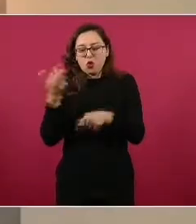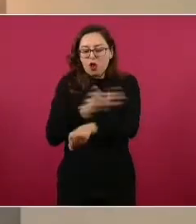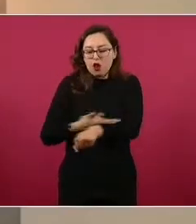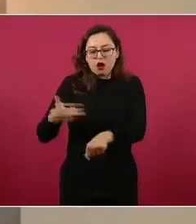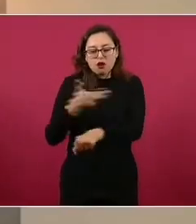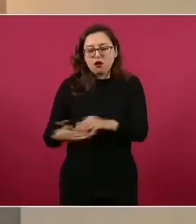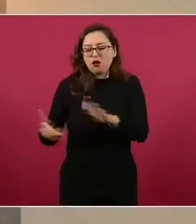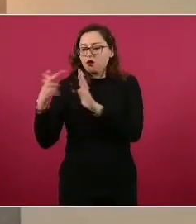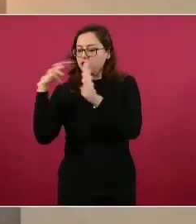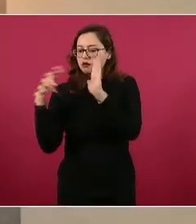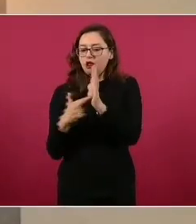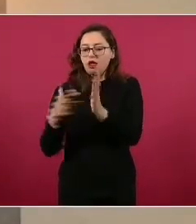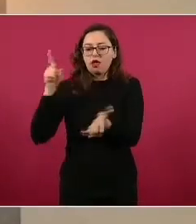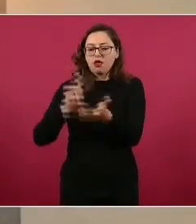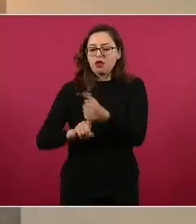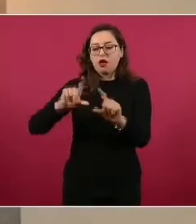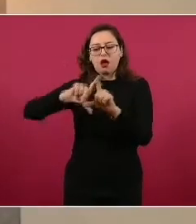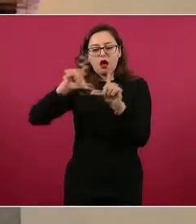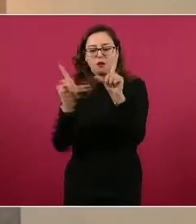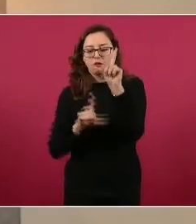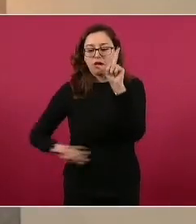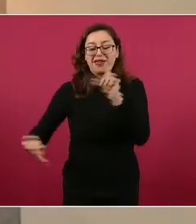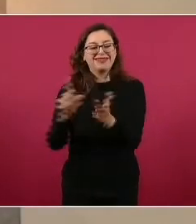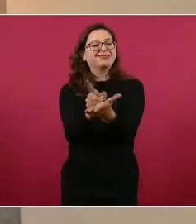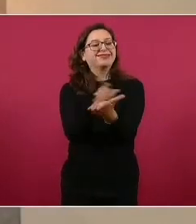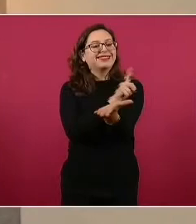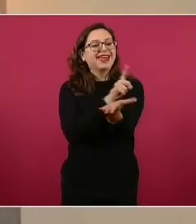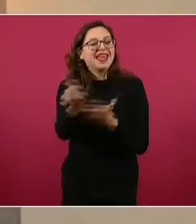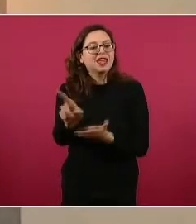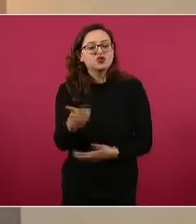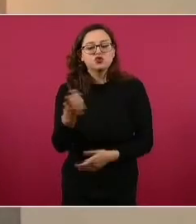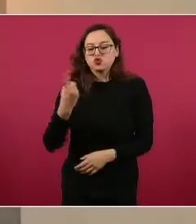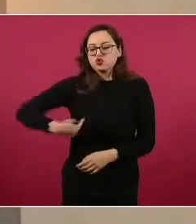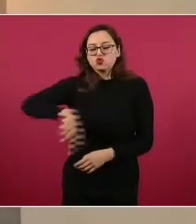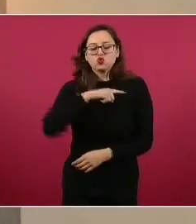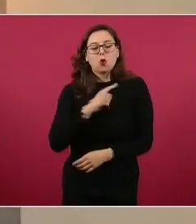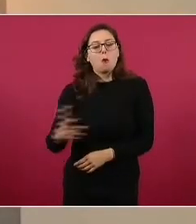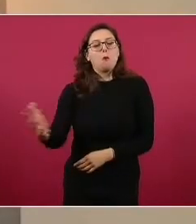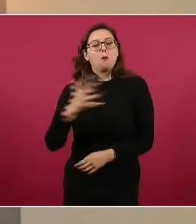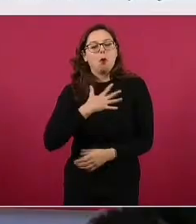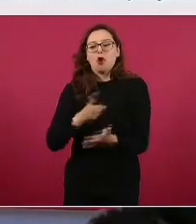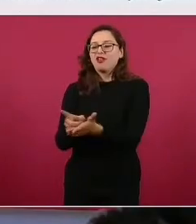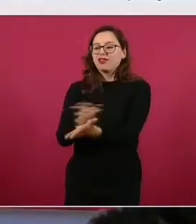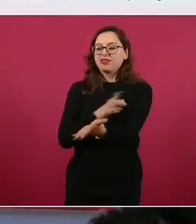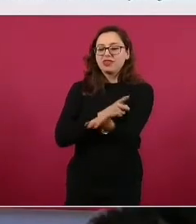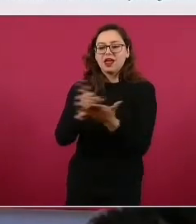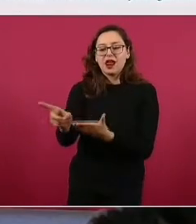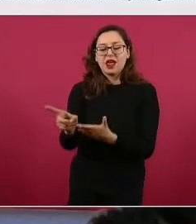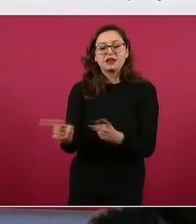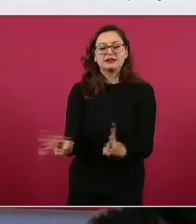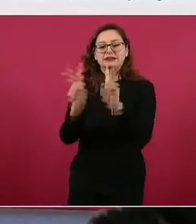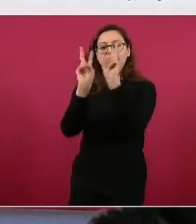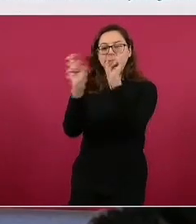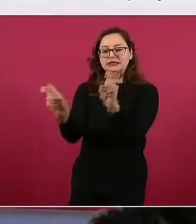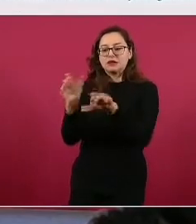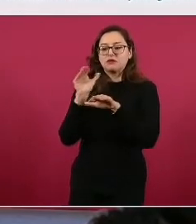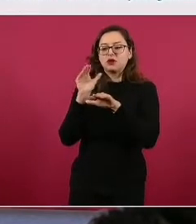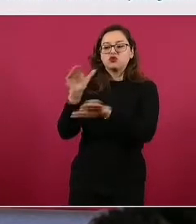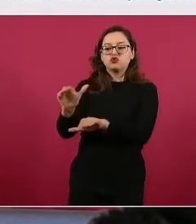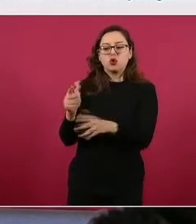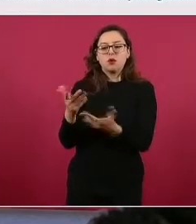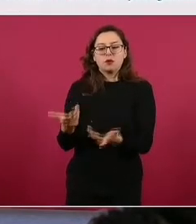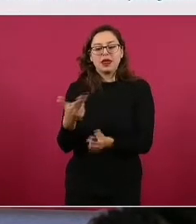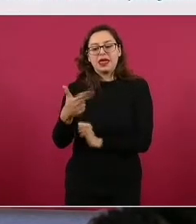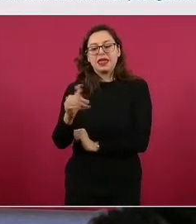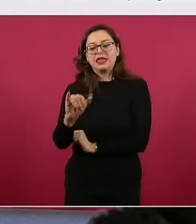con respecto a asuntos abordados en este capítulo,